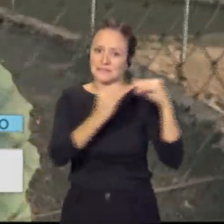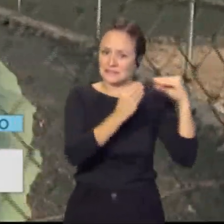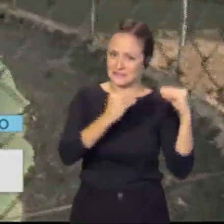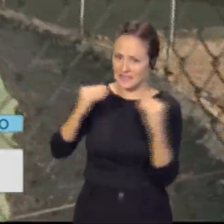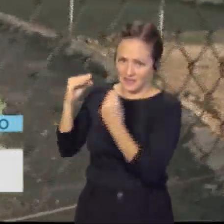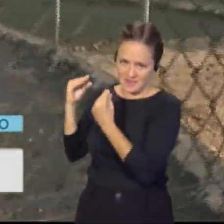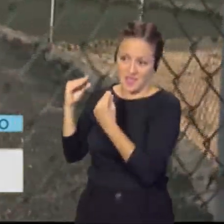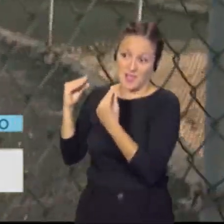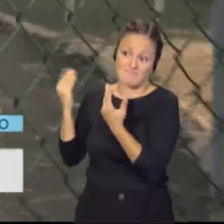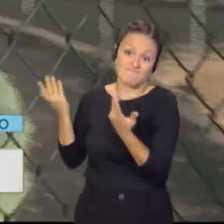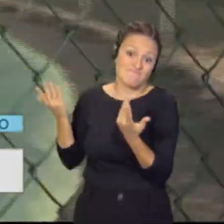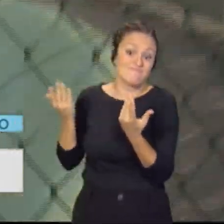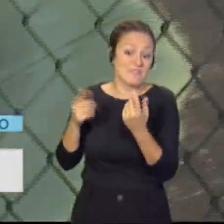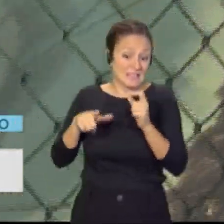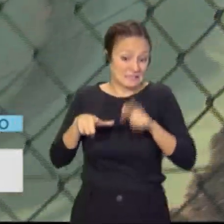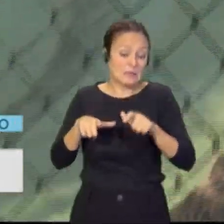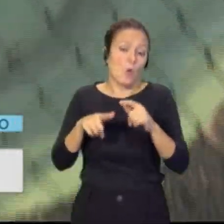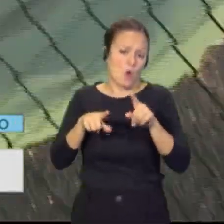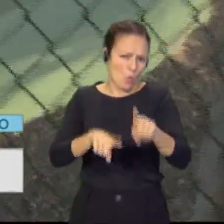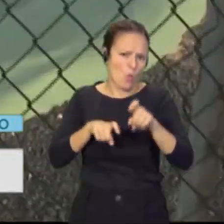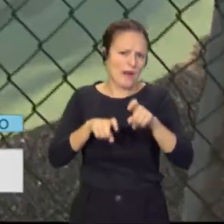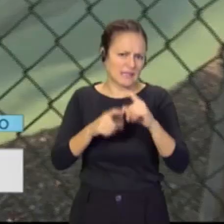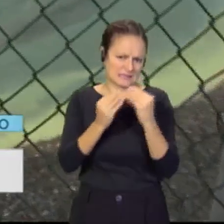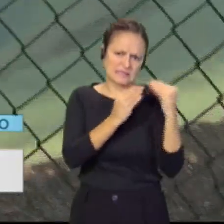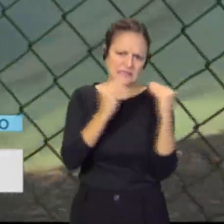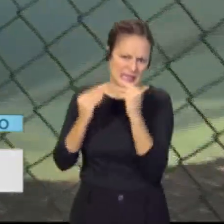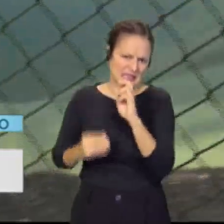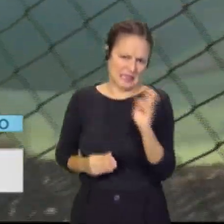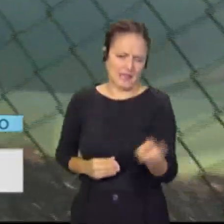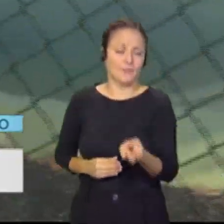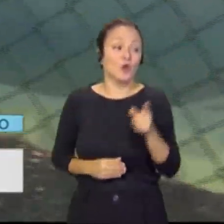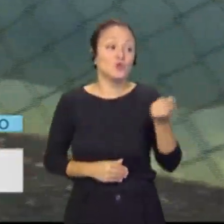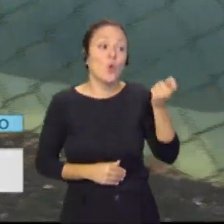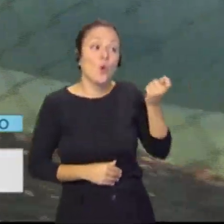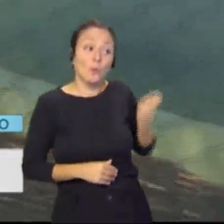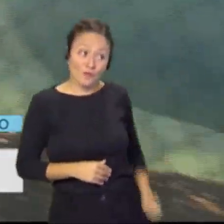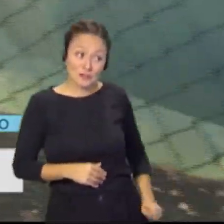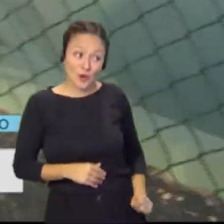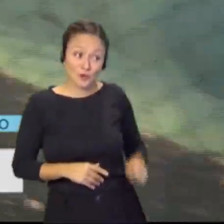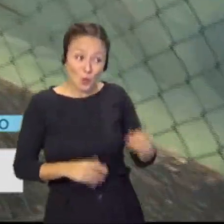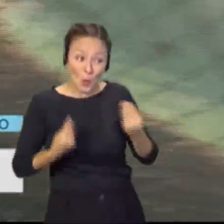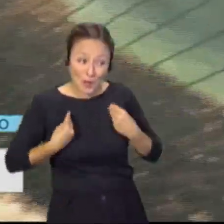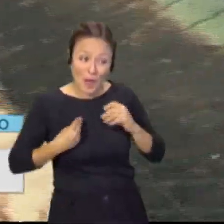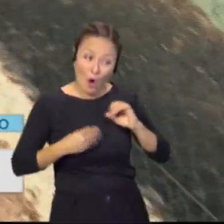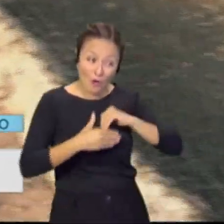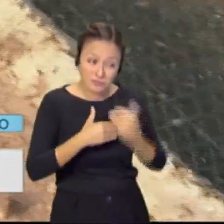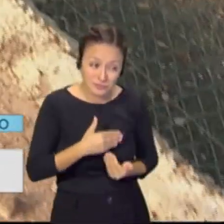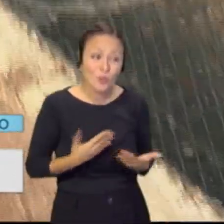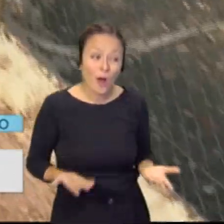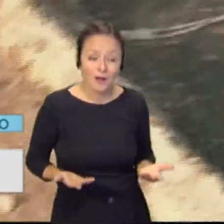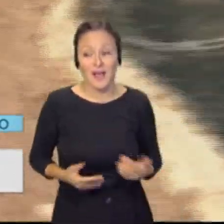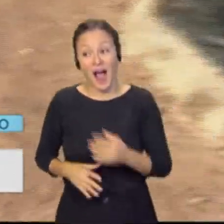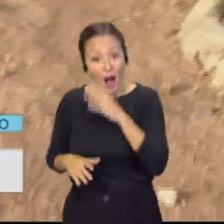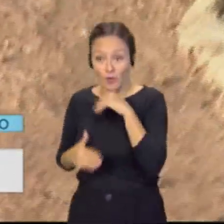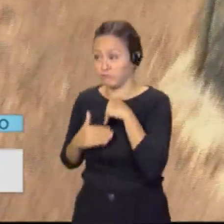varias cosechas de sandía, sí, varias huertas de sandía. ¿Eres agricultor profesional? ¿Se vive o se malvive de esto? Ahora mismo se escapa,